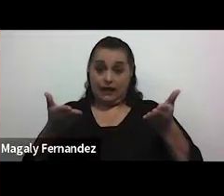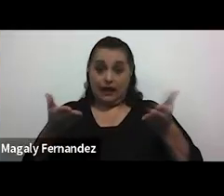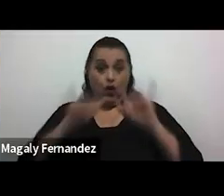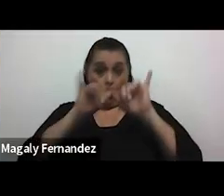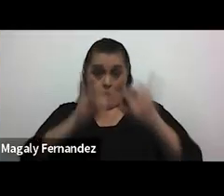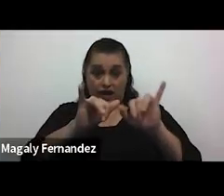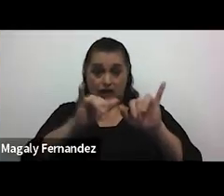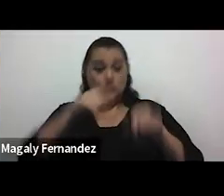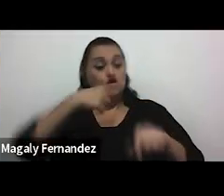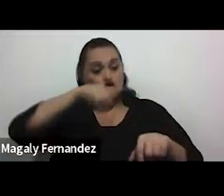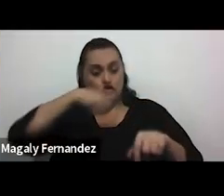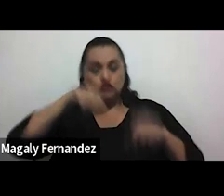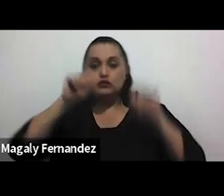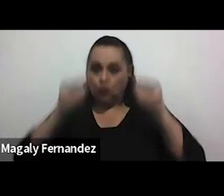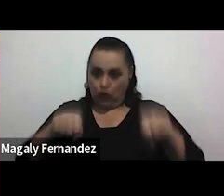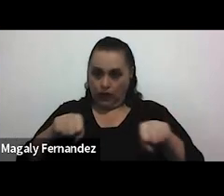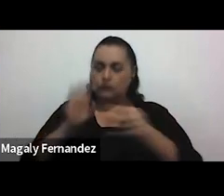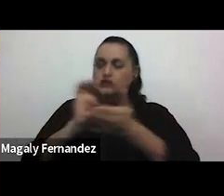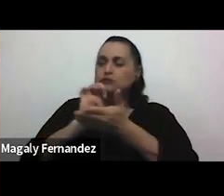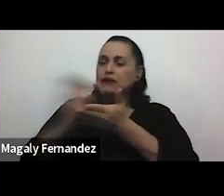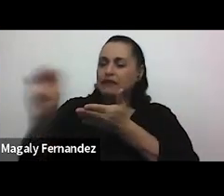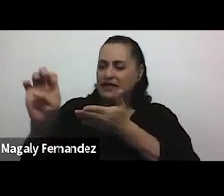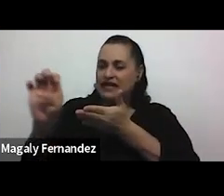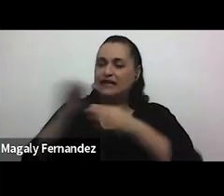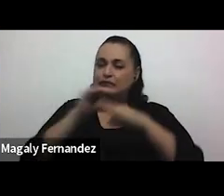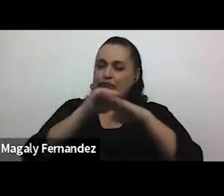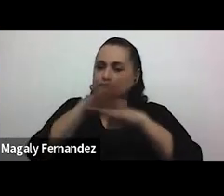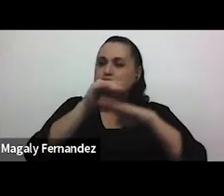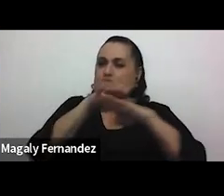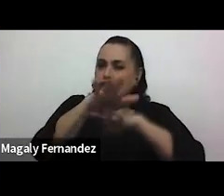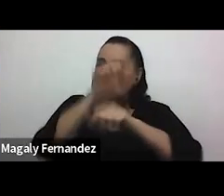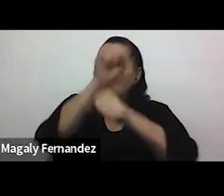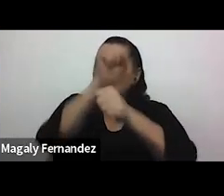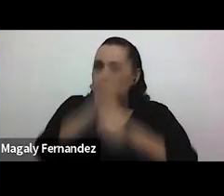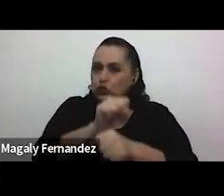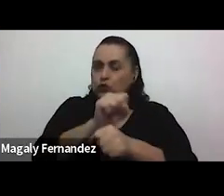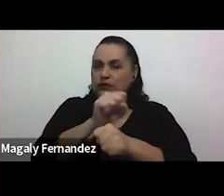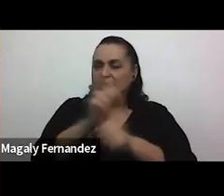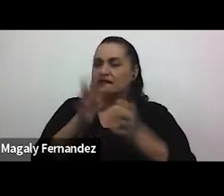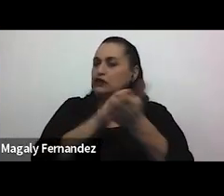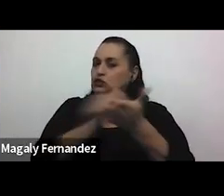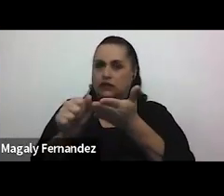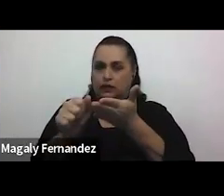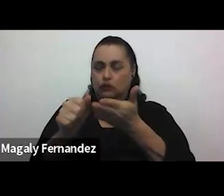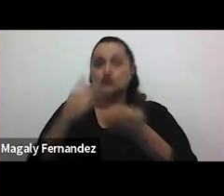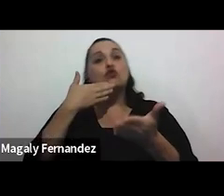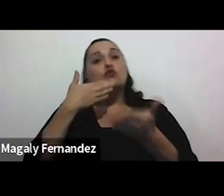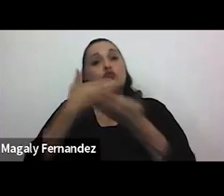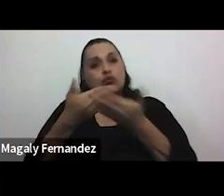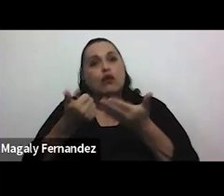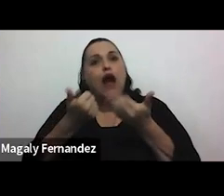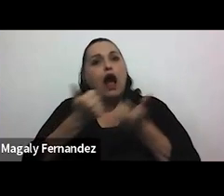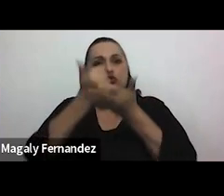podemos prevenir la transmisión de patrones destructivos y contribuir al bienestar integral de las personas.